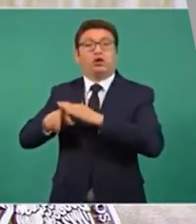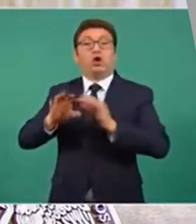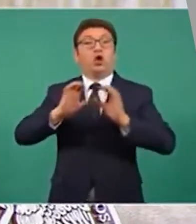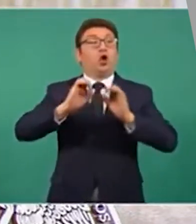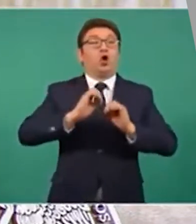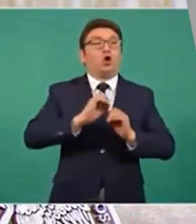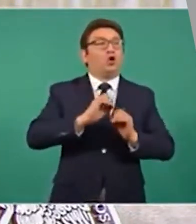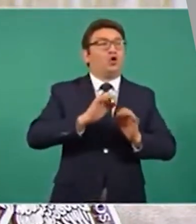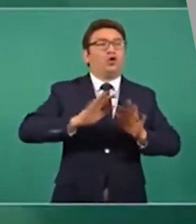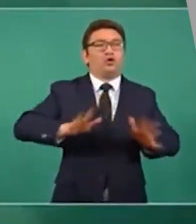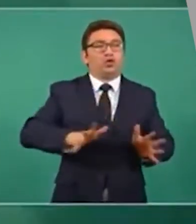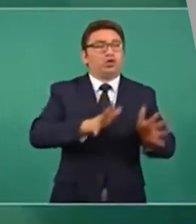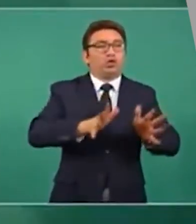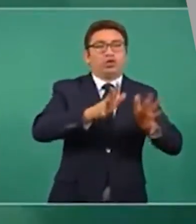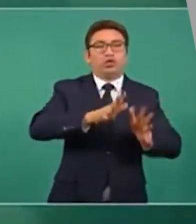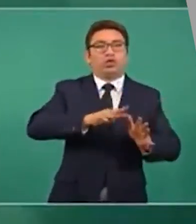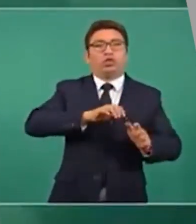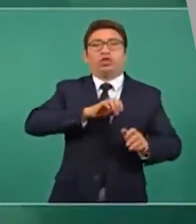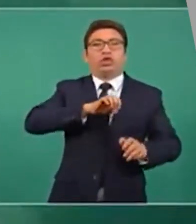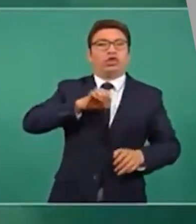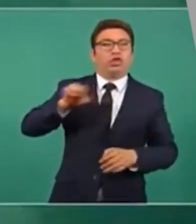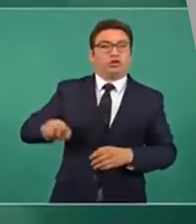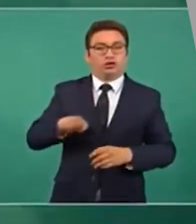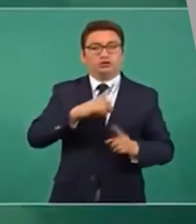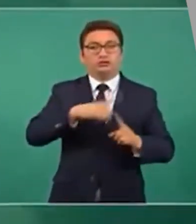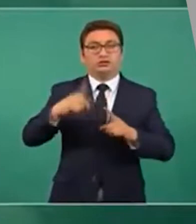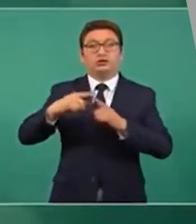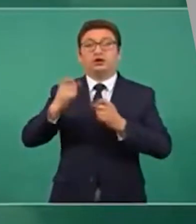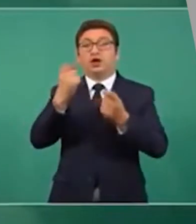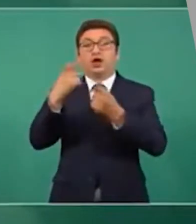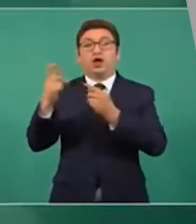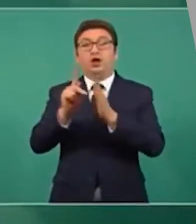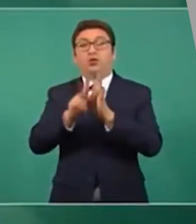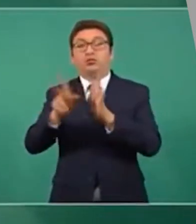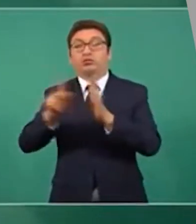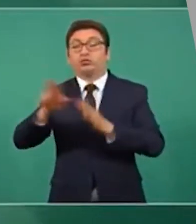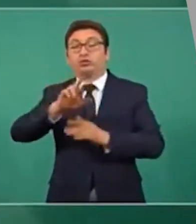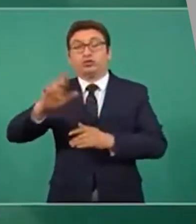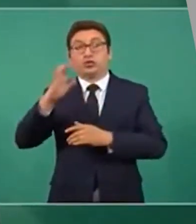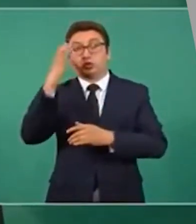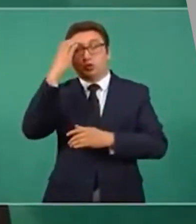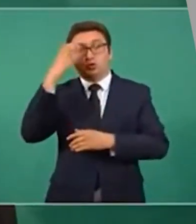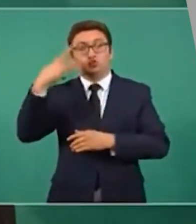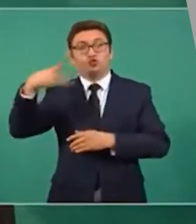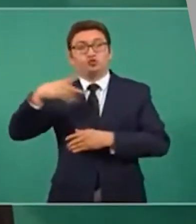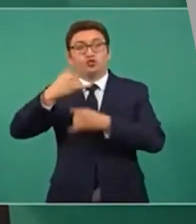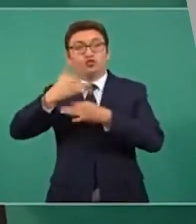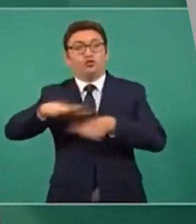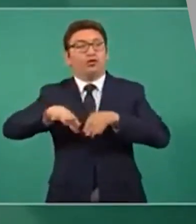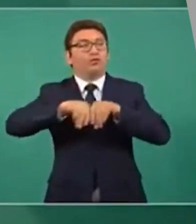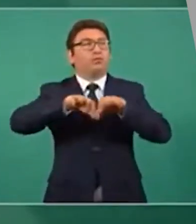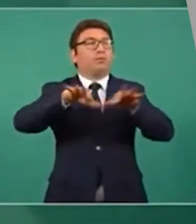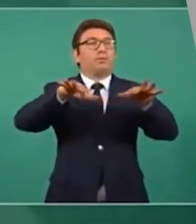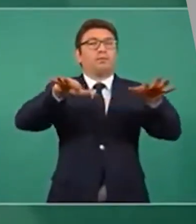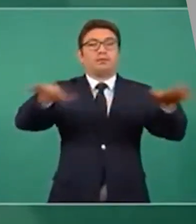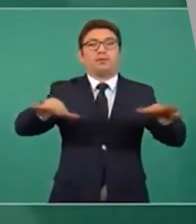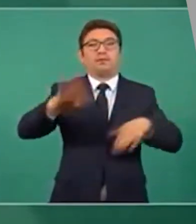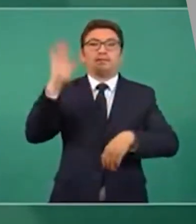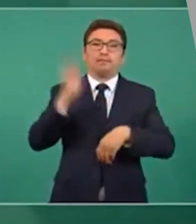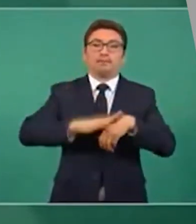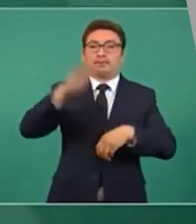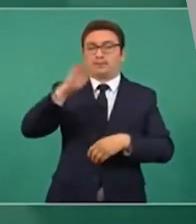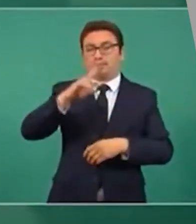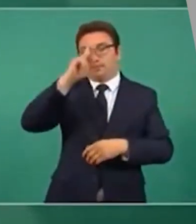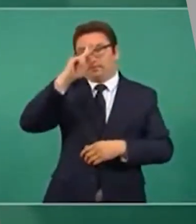odio y que al ser reproducidas por medios de comunicación reconocidos, causan aún más daño, mienten y